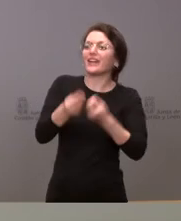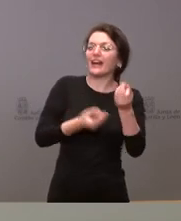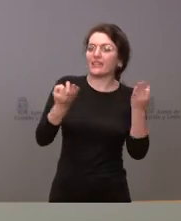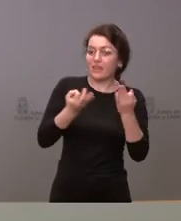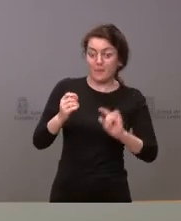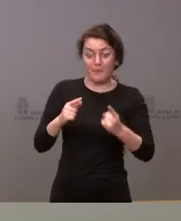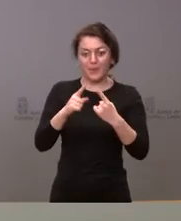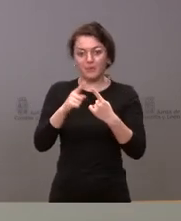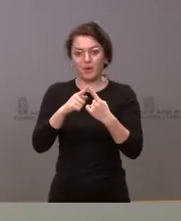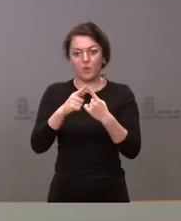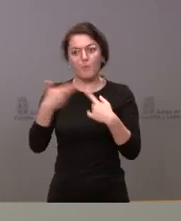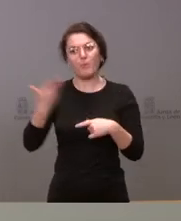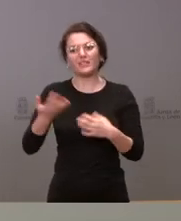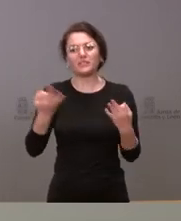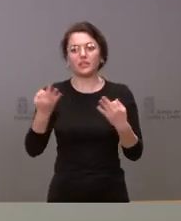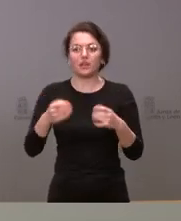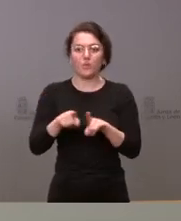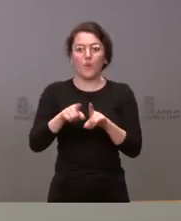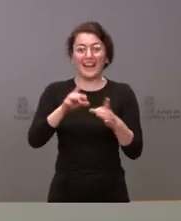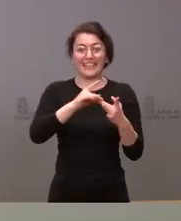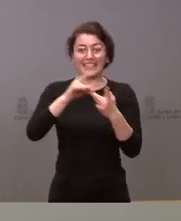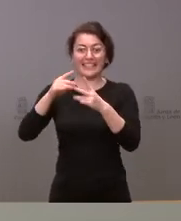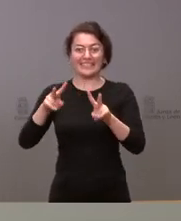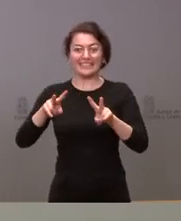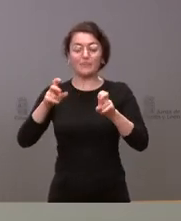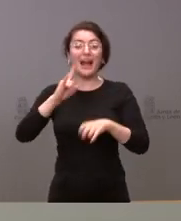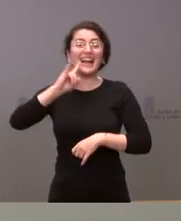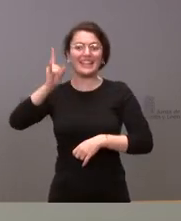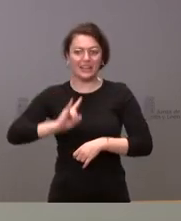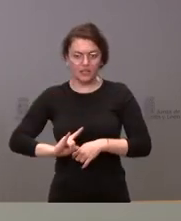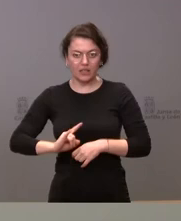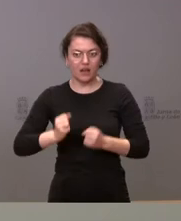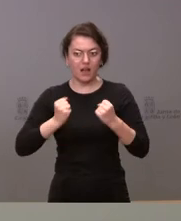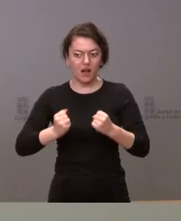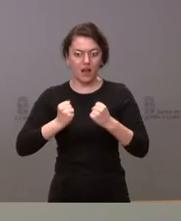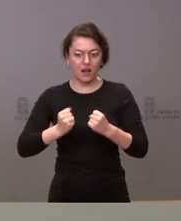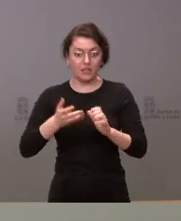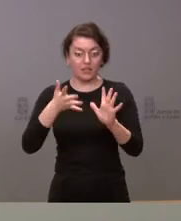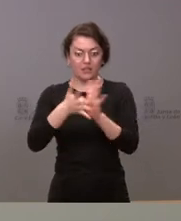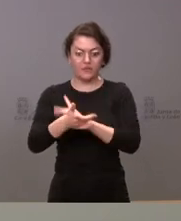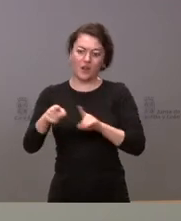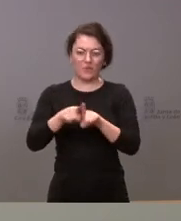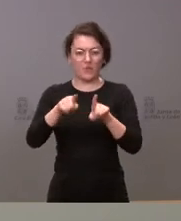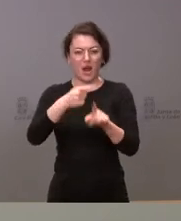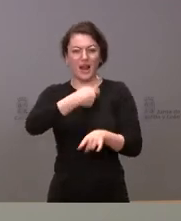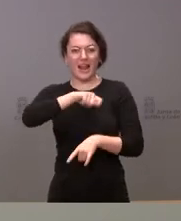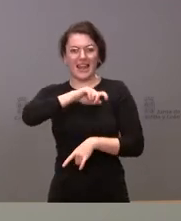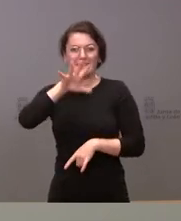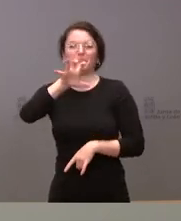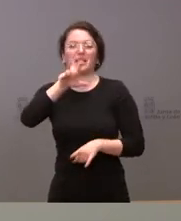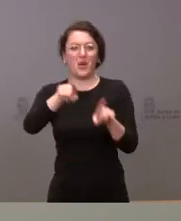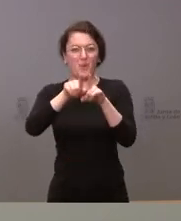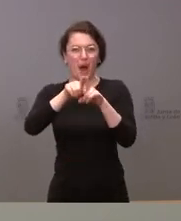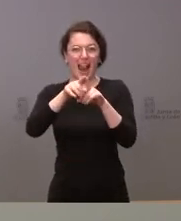consolidar un liderazgo en materia energética y por tanto esta idea de que la Península Ibérica es una isla al menos desde Castilla y una